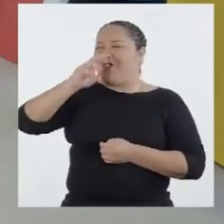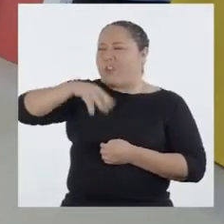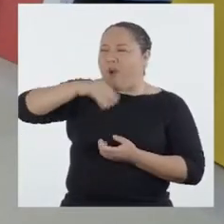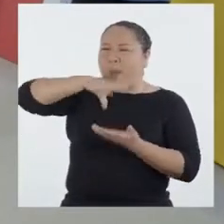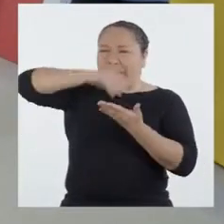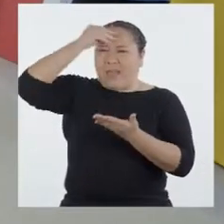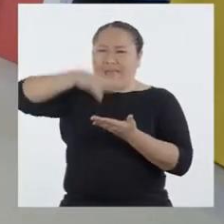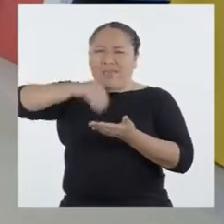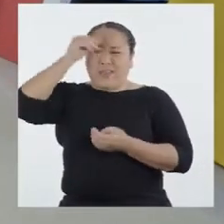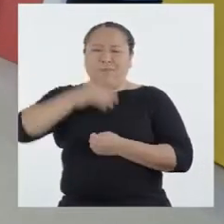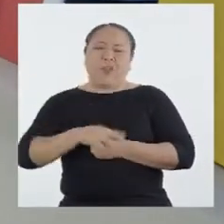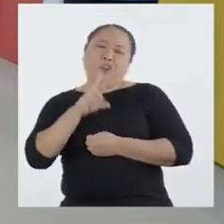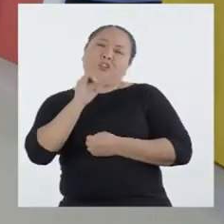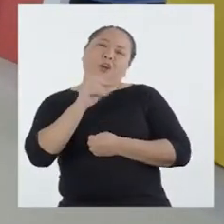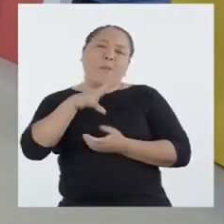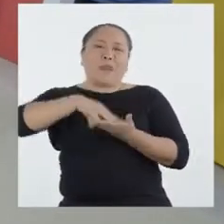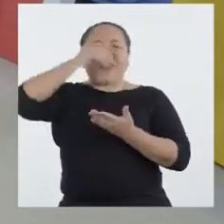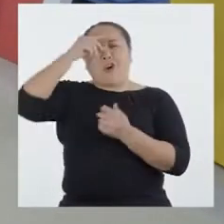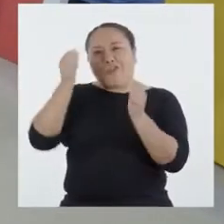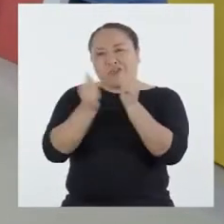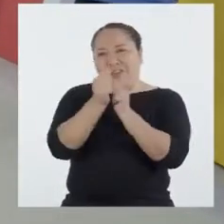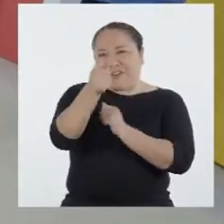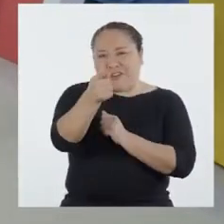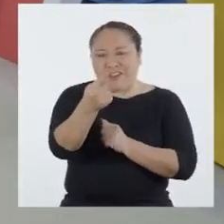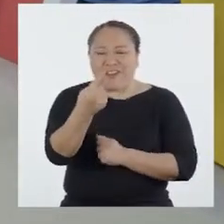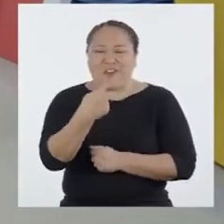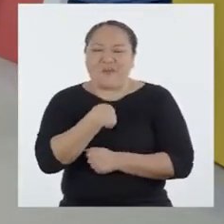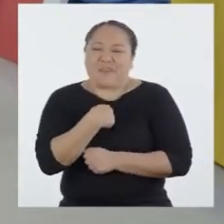¡Rodrigo aprende!